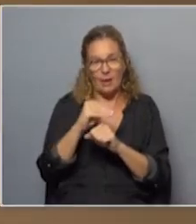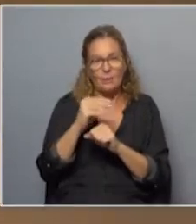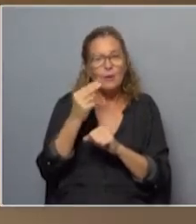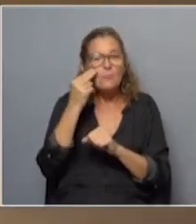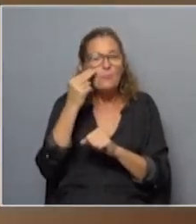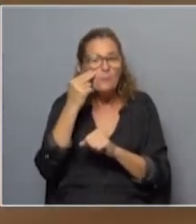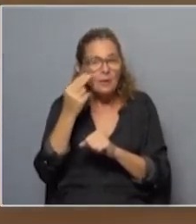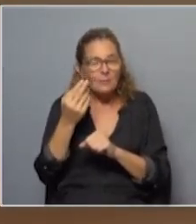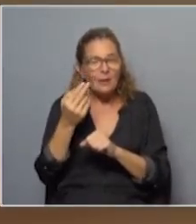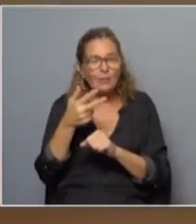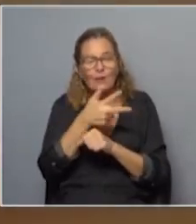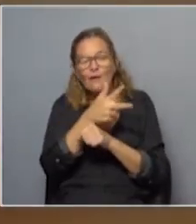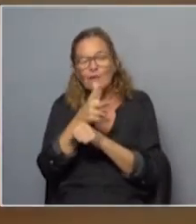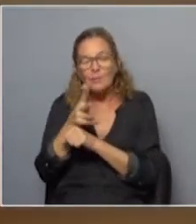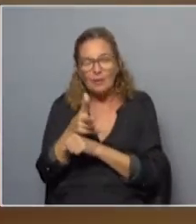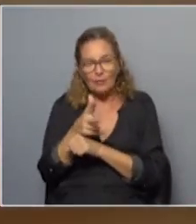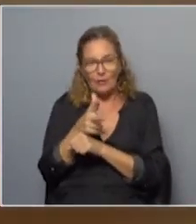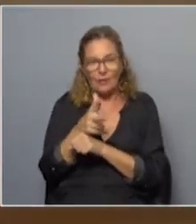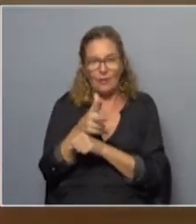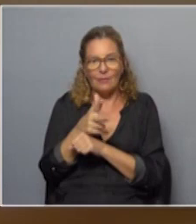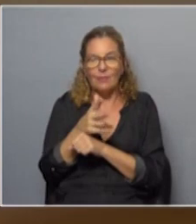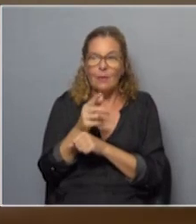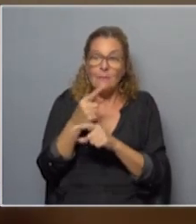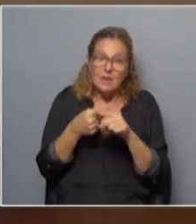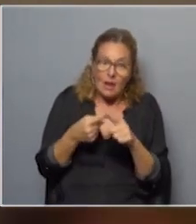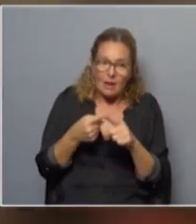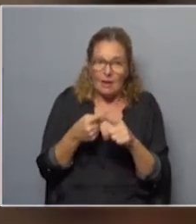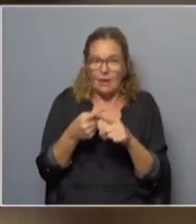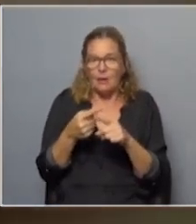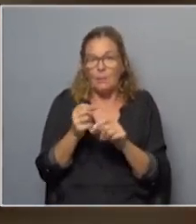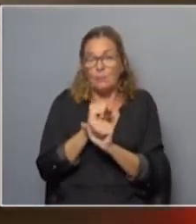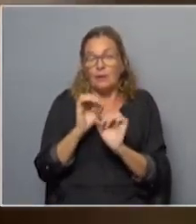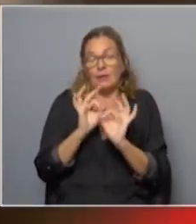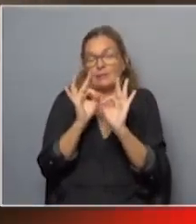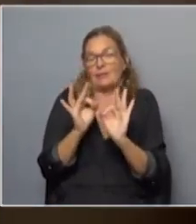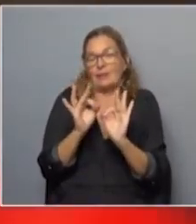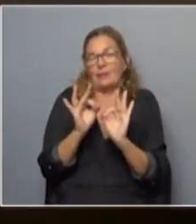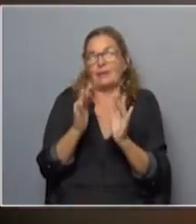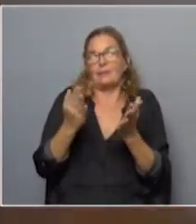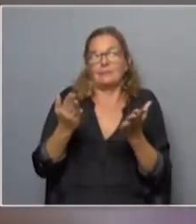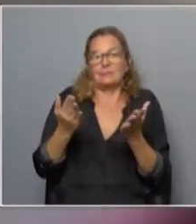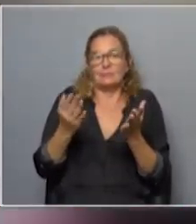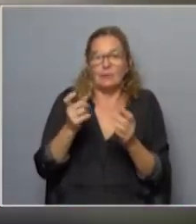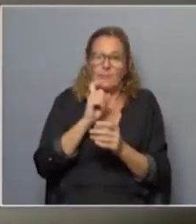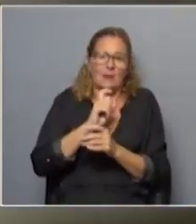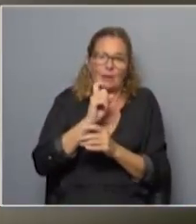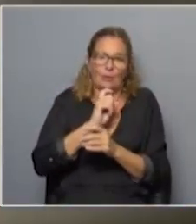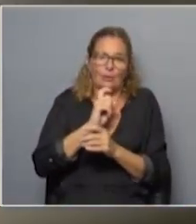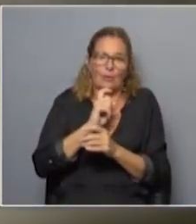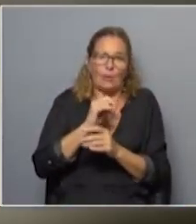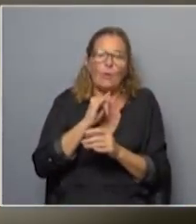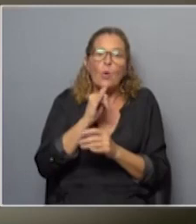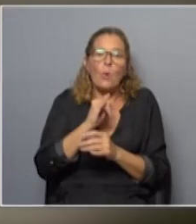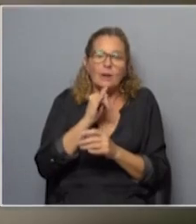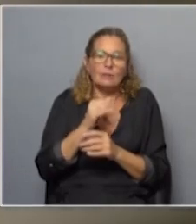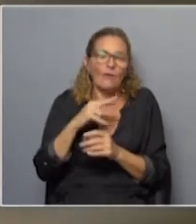problema es que una filmación parcial puede llegar a ser tan mentirosa como una versión